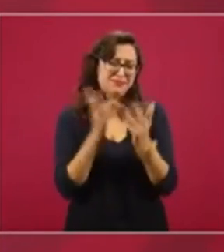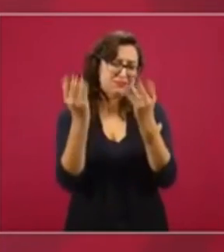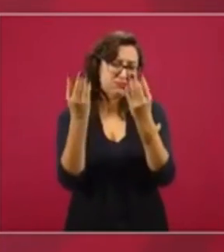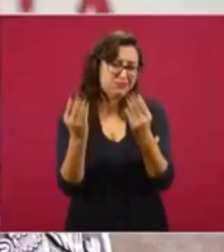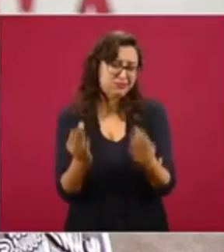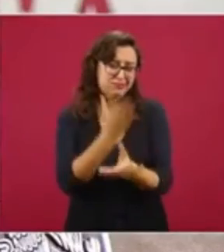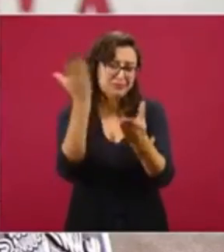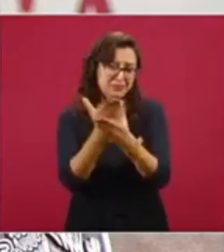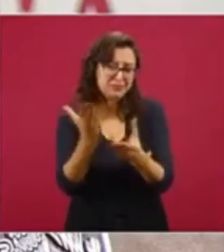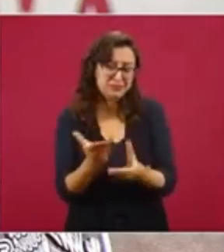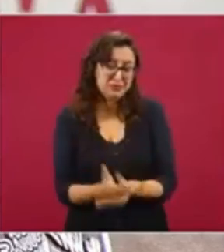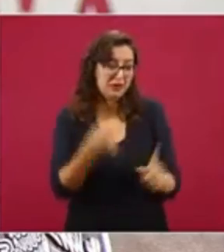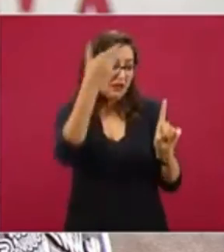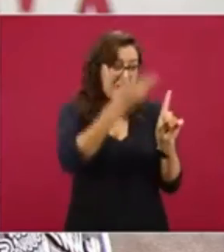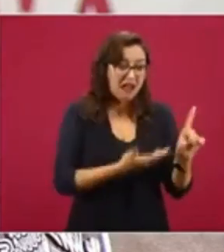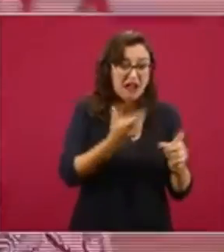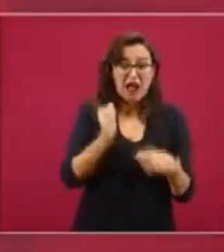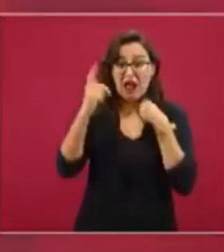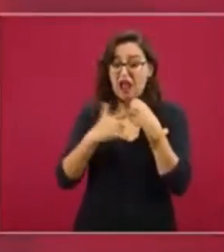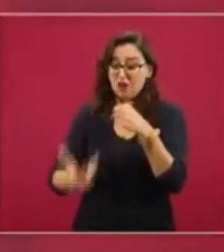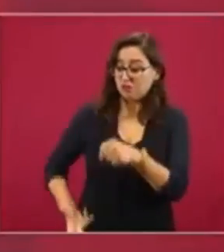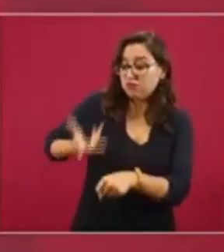No sé qué aportaría adicional.